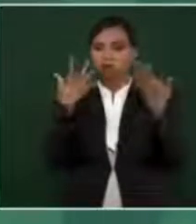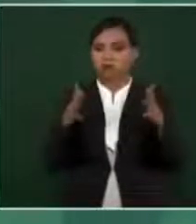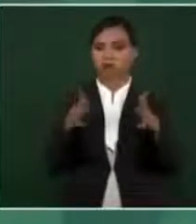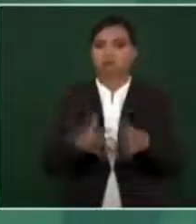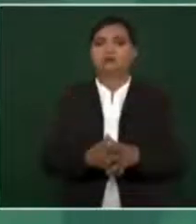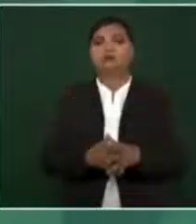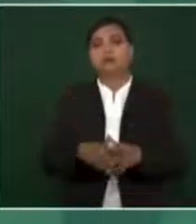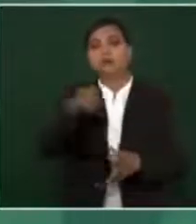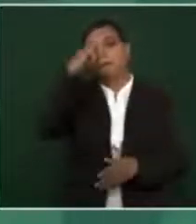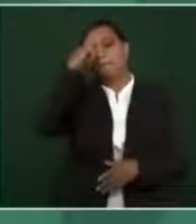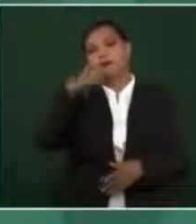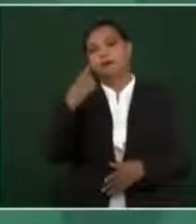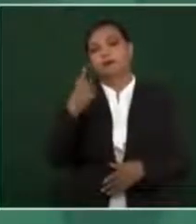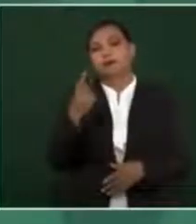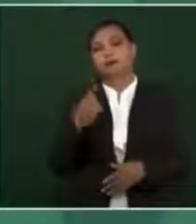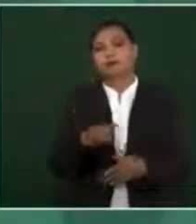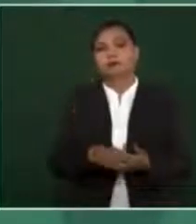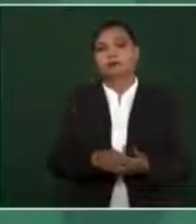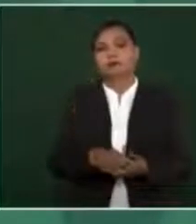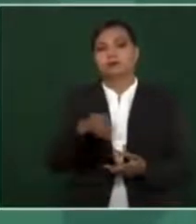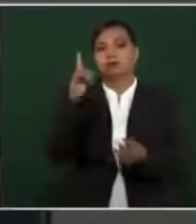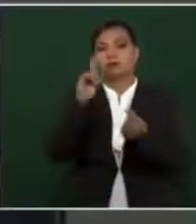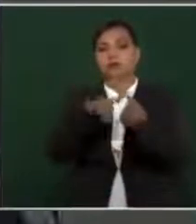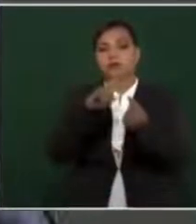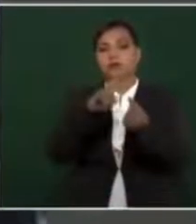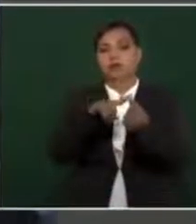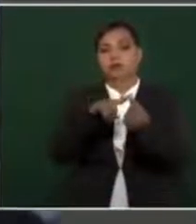para que quienes